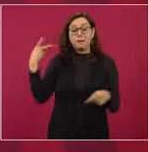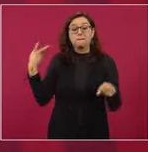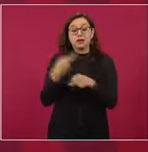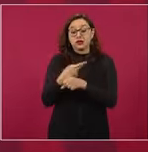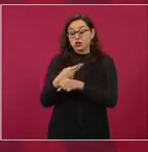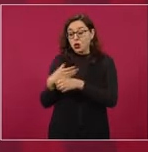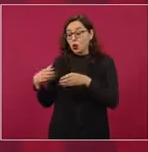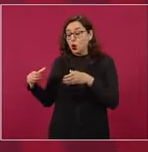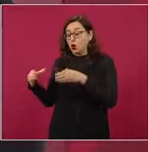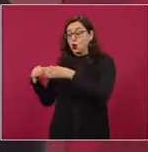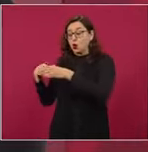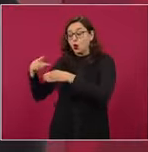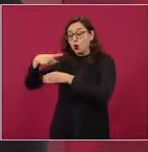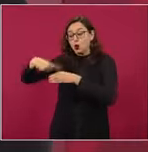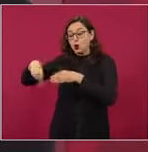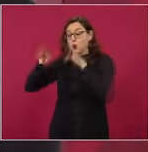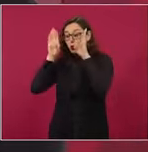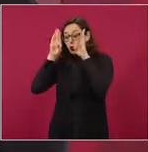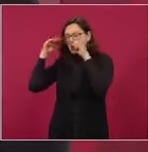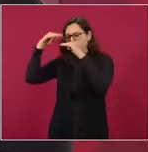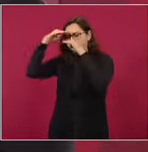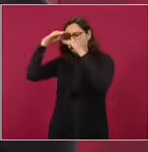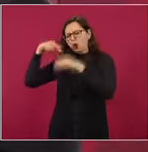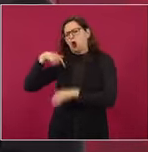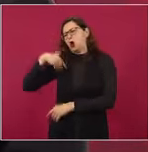porque ellos se creen sabiondos